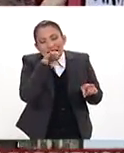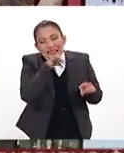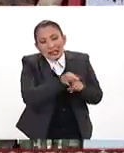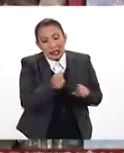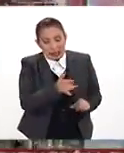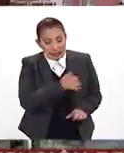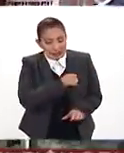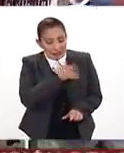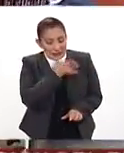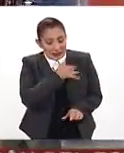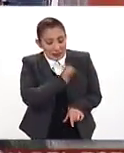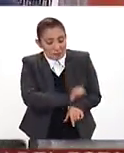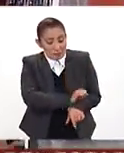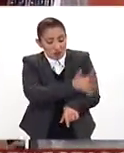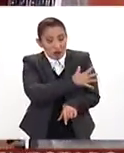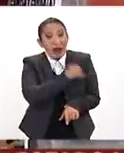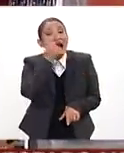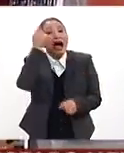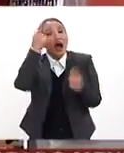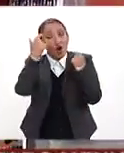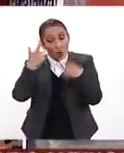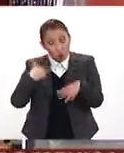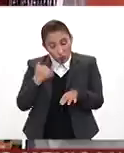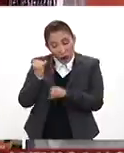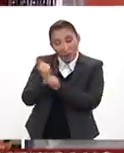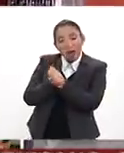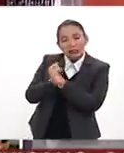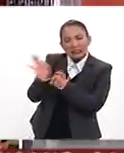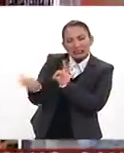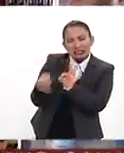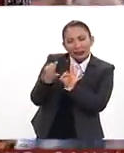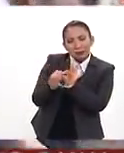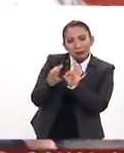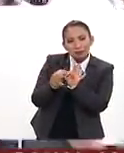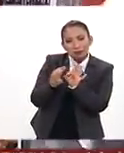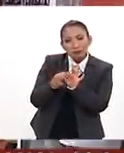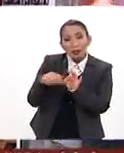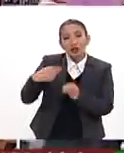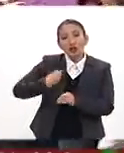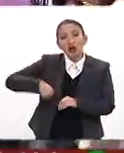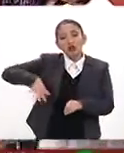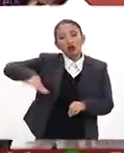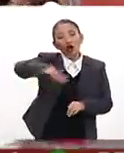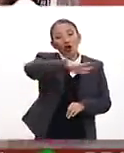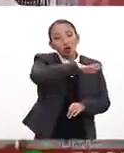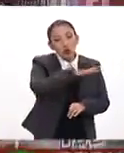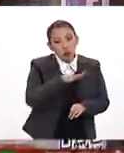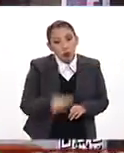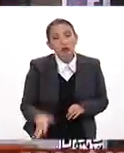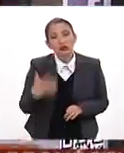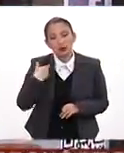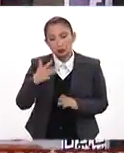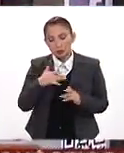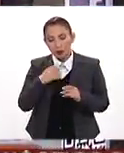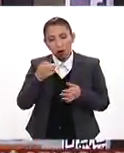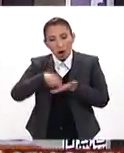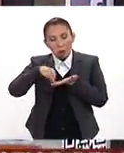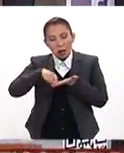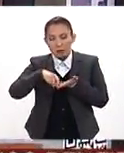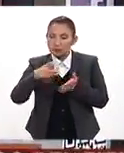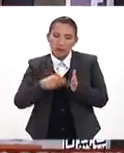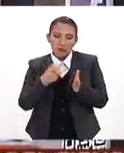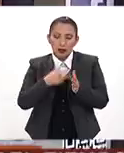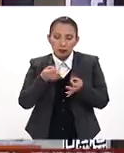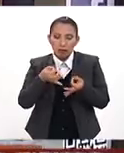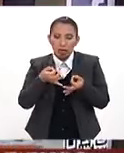de las emociones. Porque hay hasta estudios muy precisos de que nosotros actuamos en las compras, como en muchas